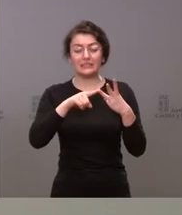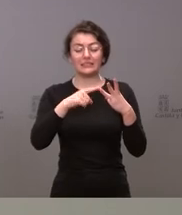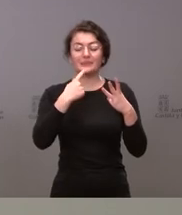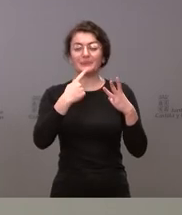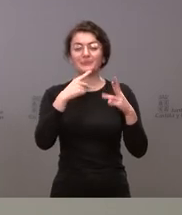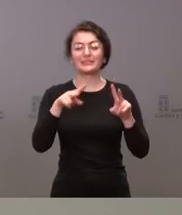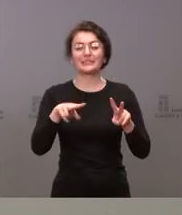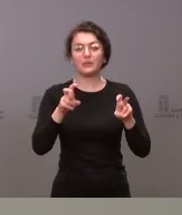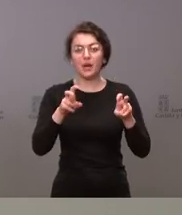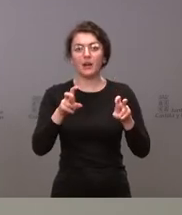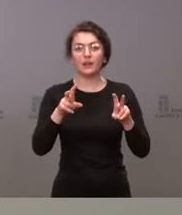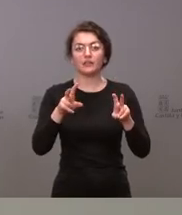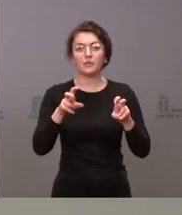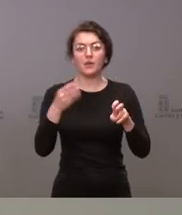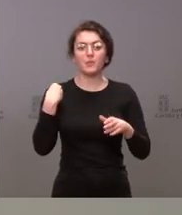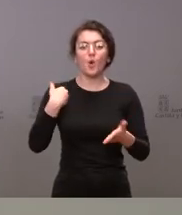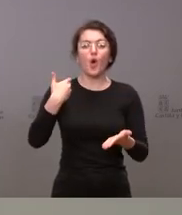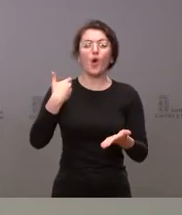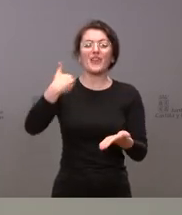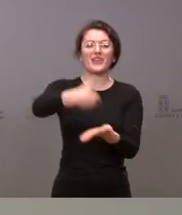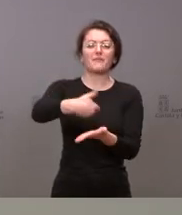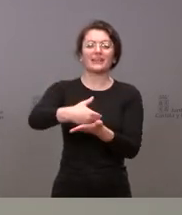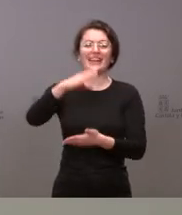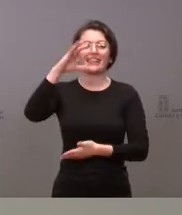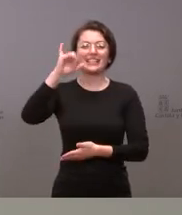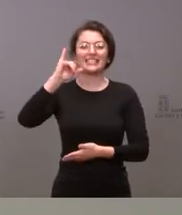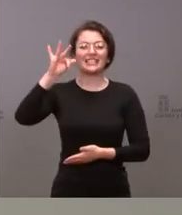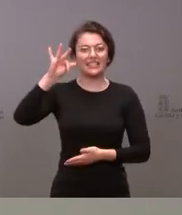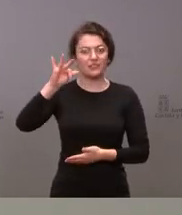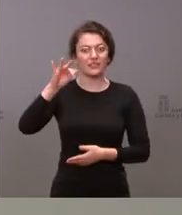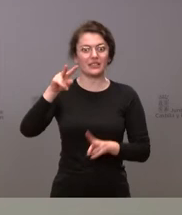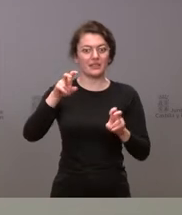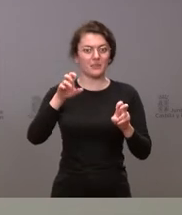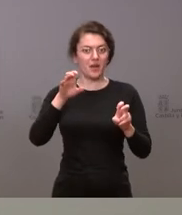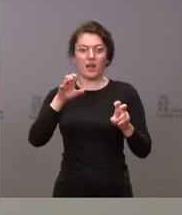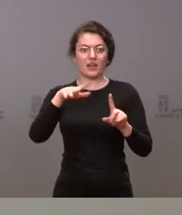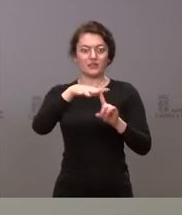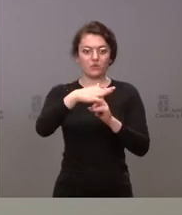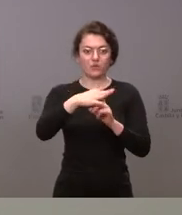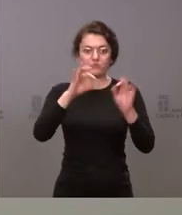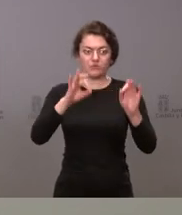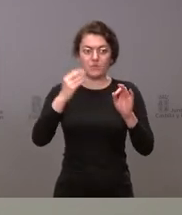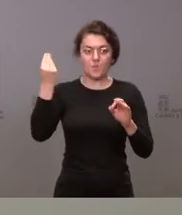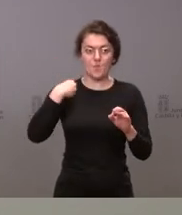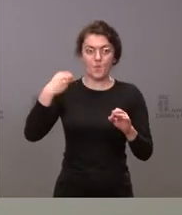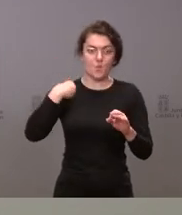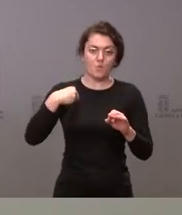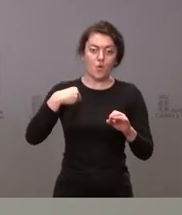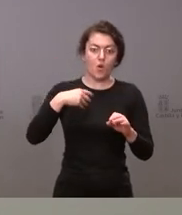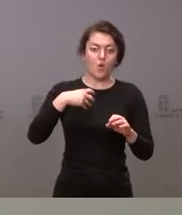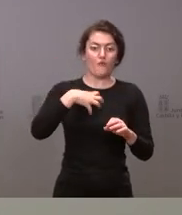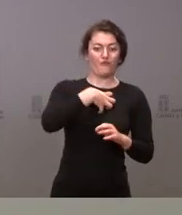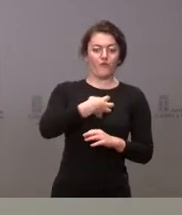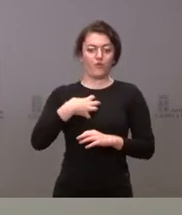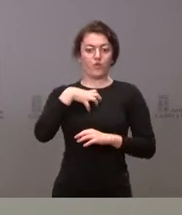las demandas de CESIF y en relación con estas circunstancias que también los empleados públicos están atravesando de pérdida de poder